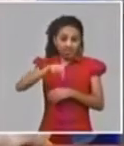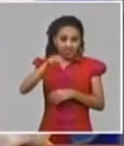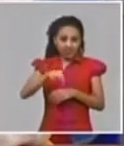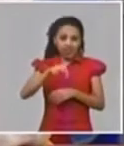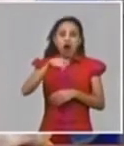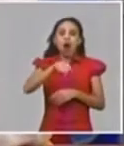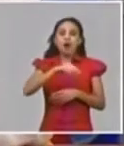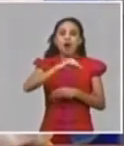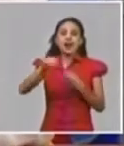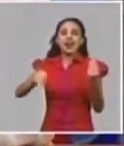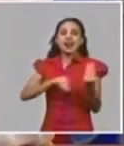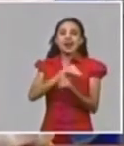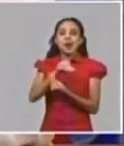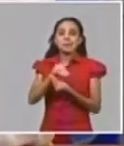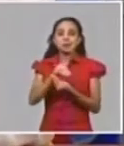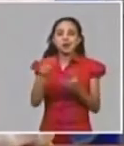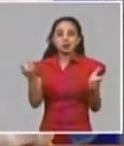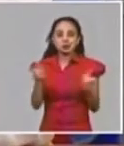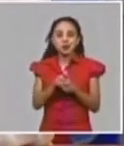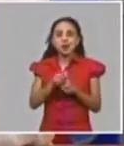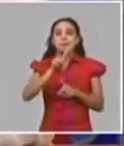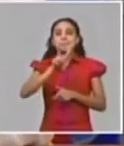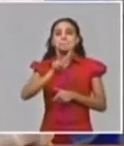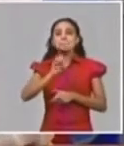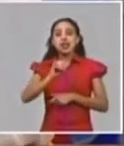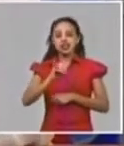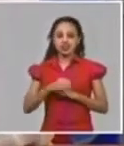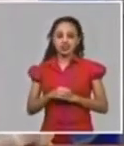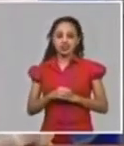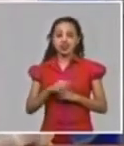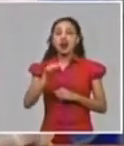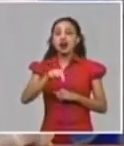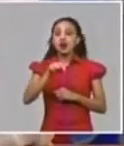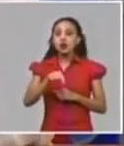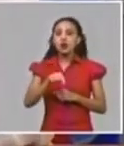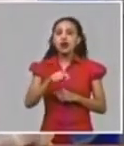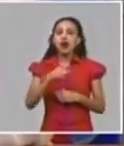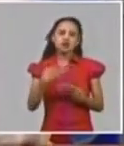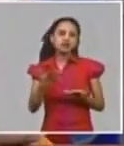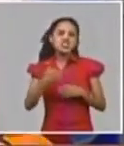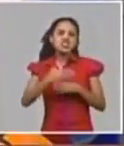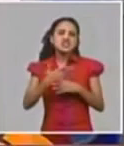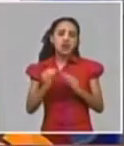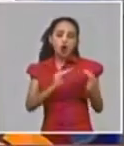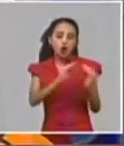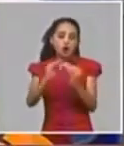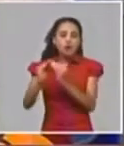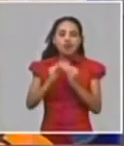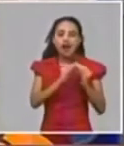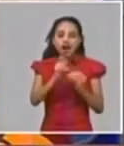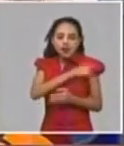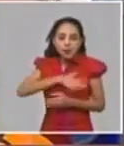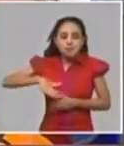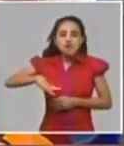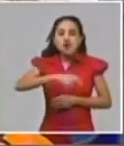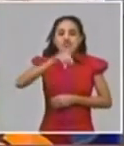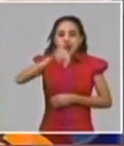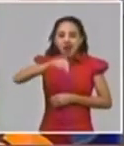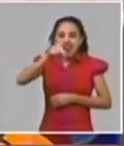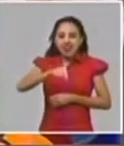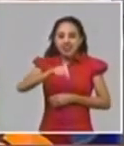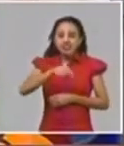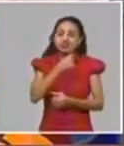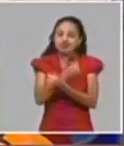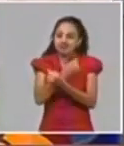son los eventos que generalmente tienen una mayor envergadura que agrupan conglomerados poblacionales porque también hay un grupo de focos que son